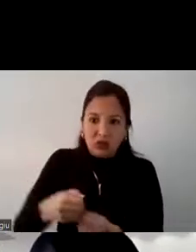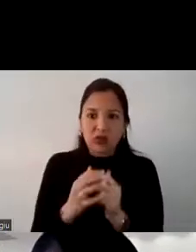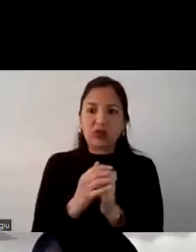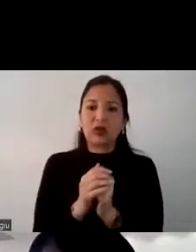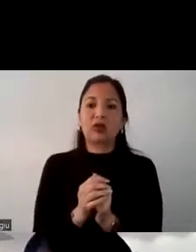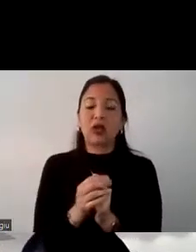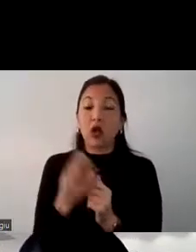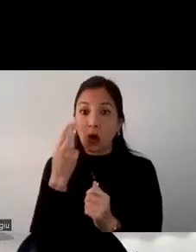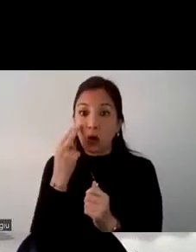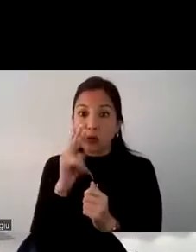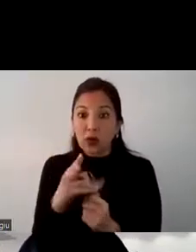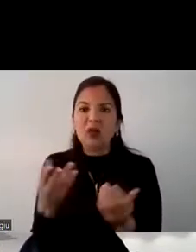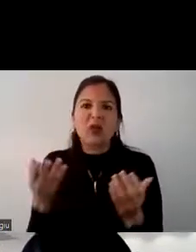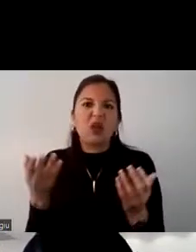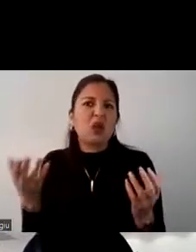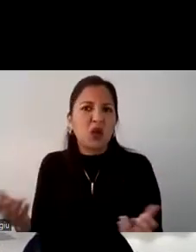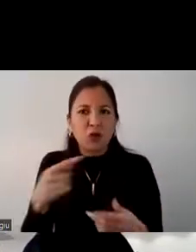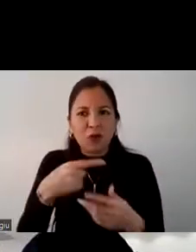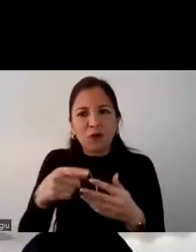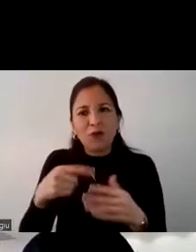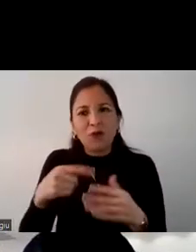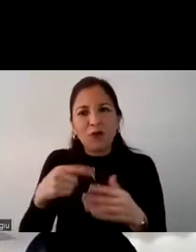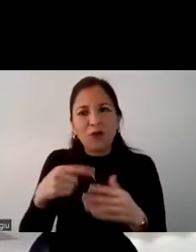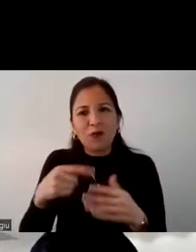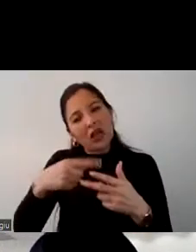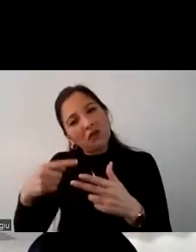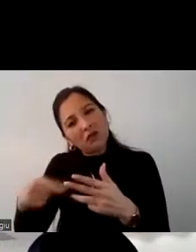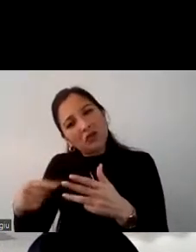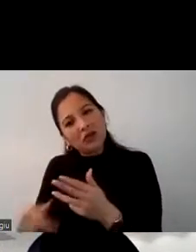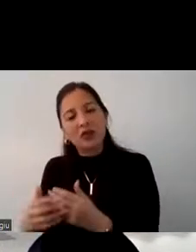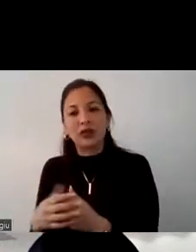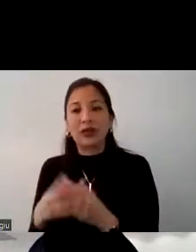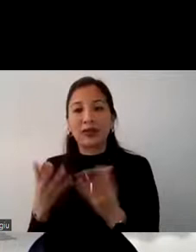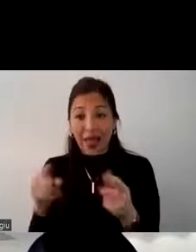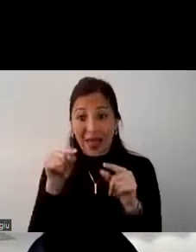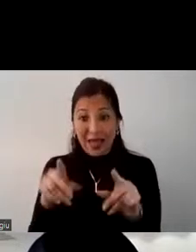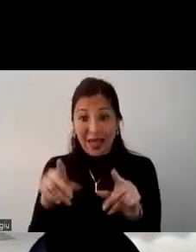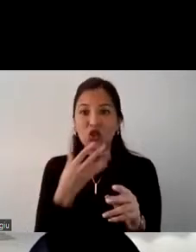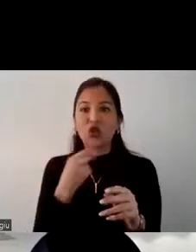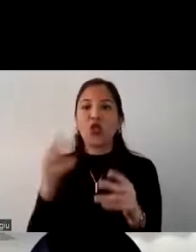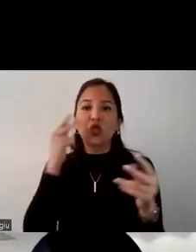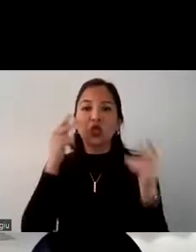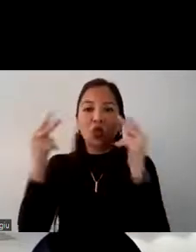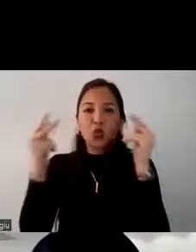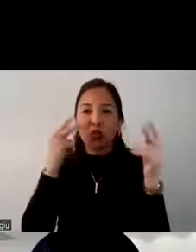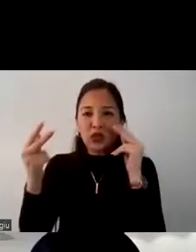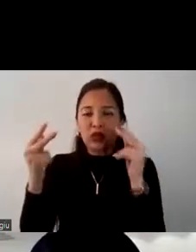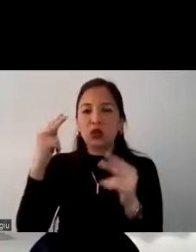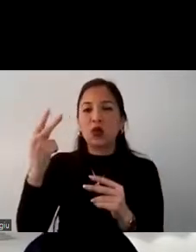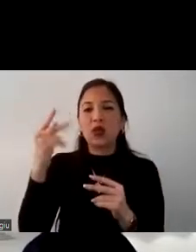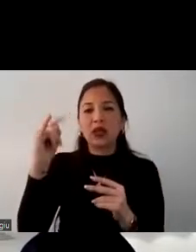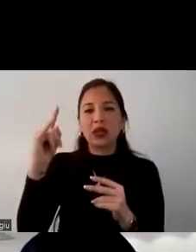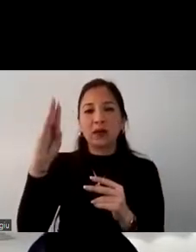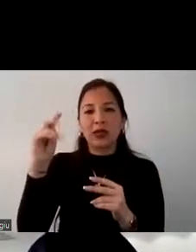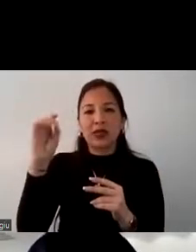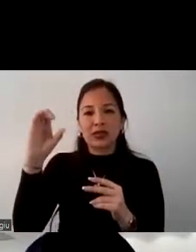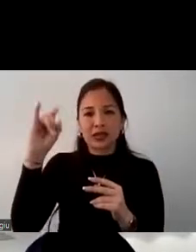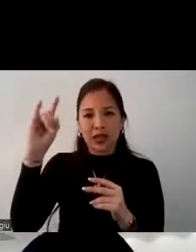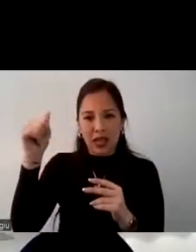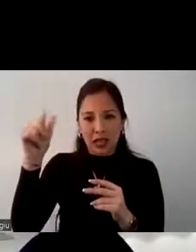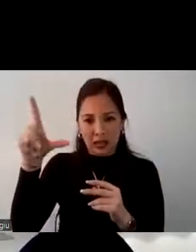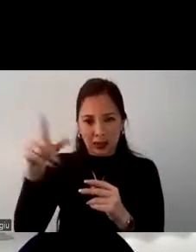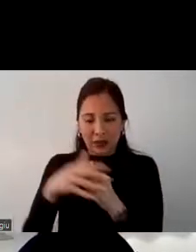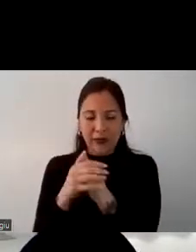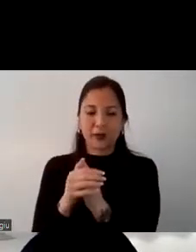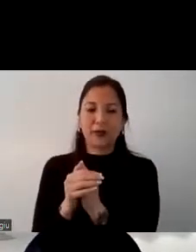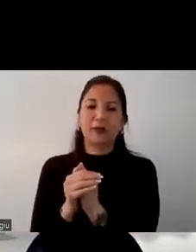observar cómo es la vida cotidiana de esas personas entonces ahí viene donde tú te comienzas a empapar de la cultura de